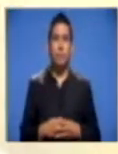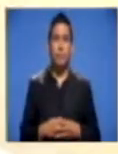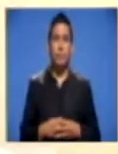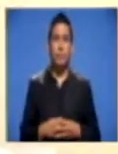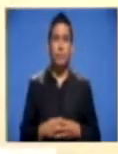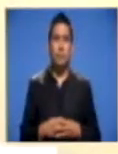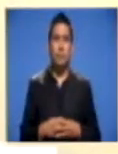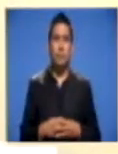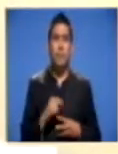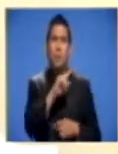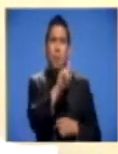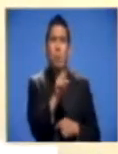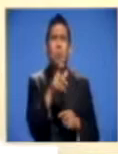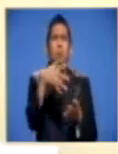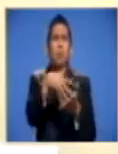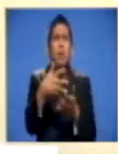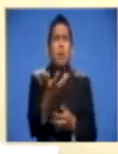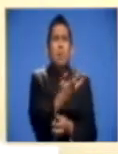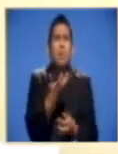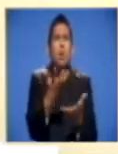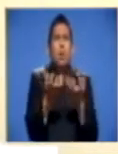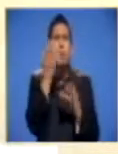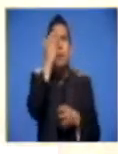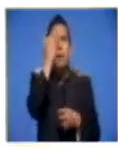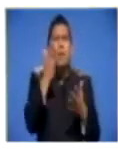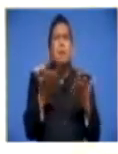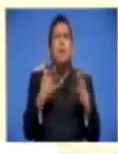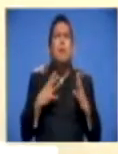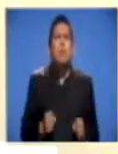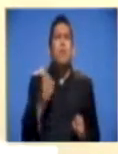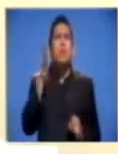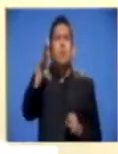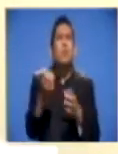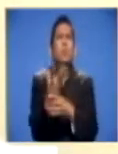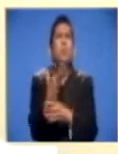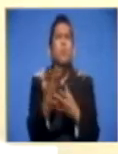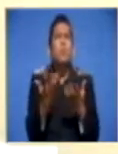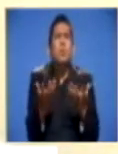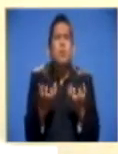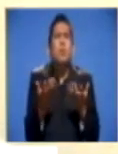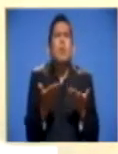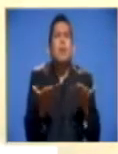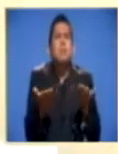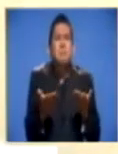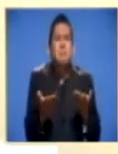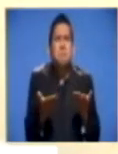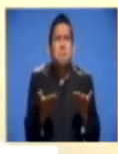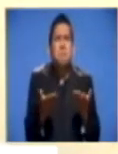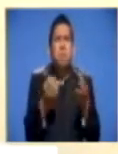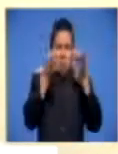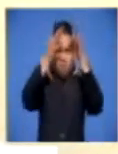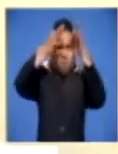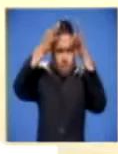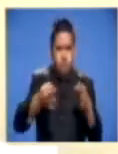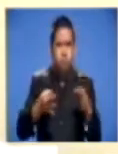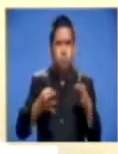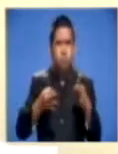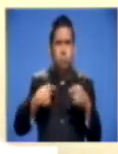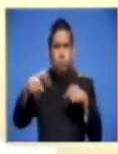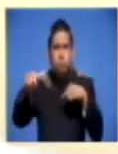El pueblo quiere saber qué haría el gobierno en tomar medidas drásticas sobre